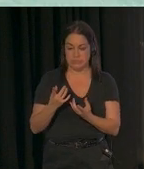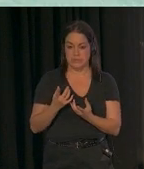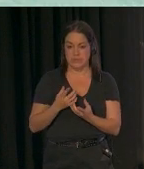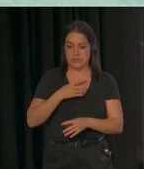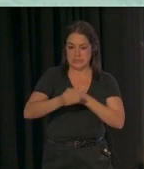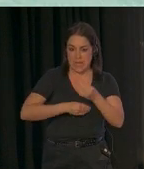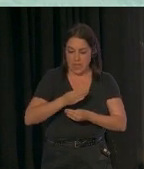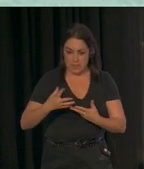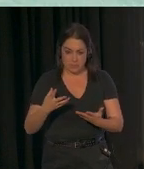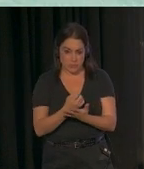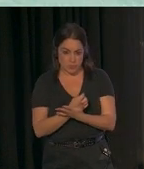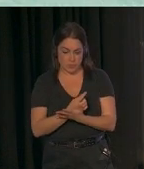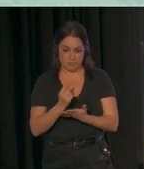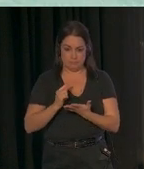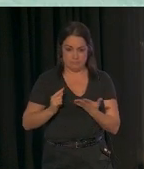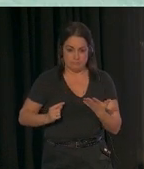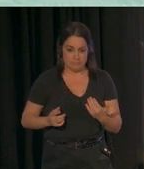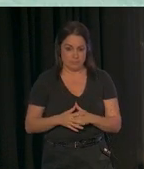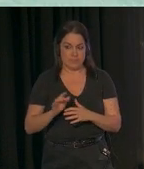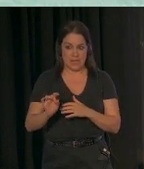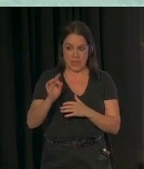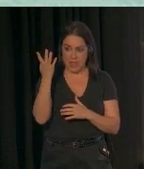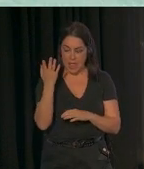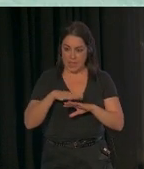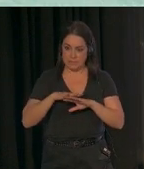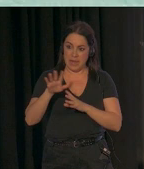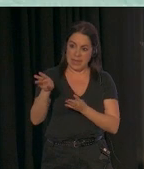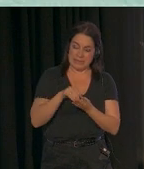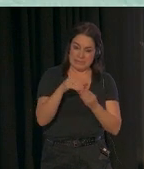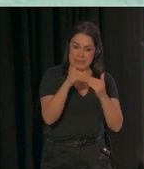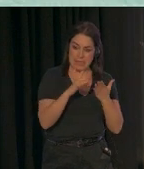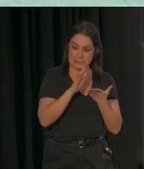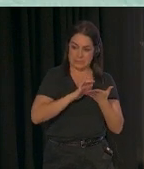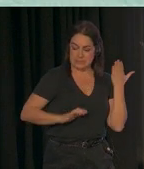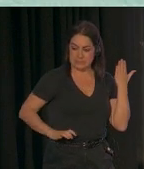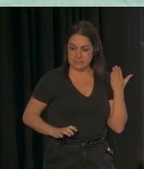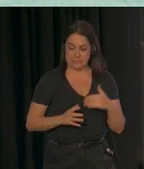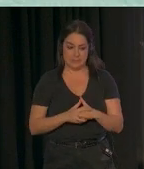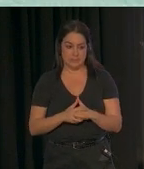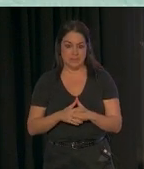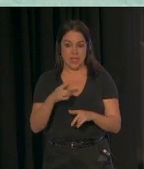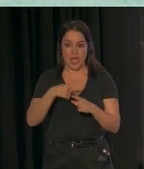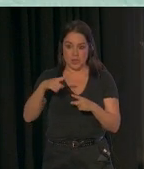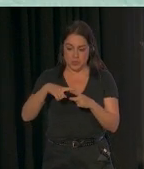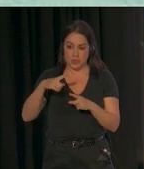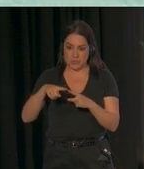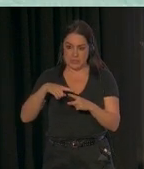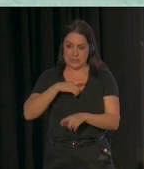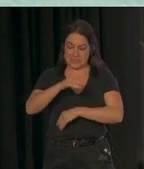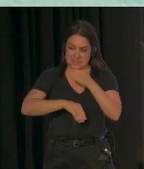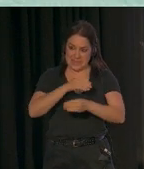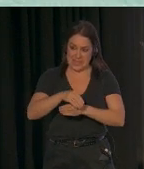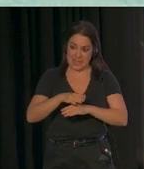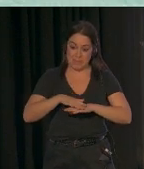hay ideas para llevarse a casa. Y hay cosas que se analizan para